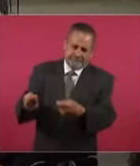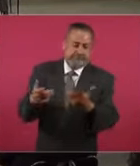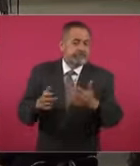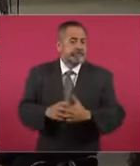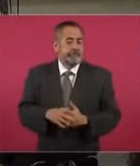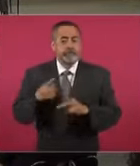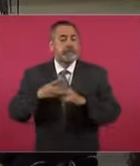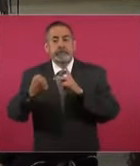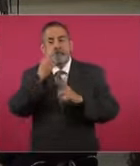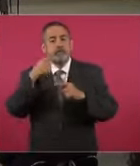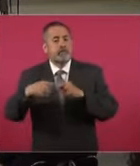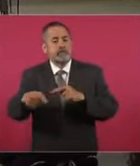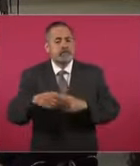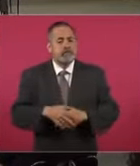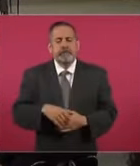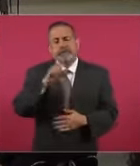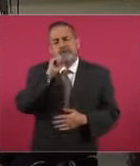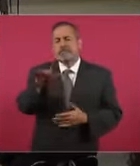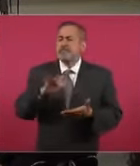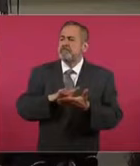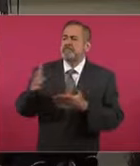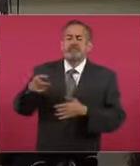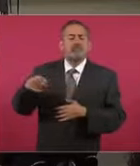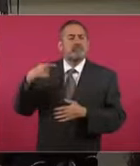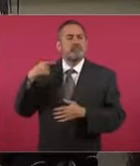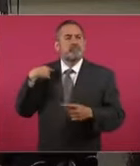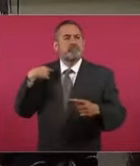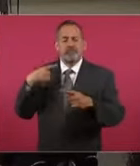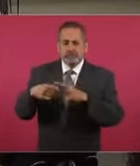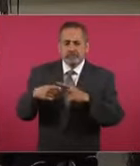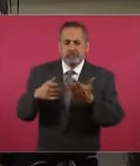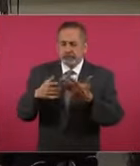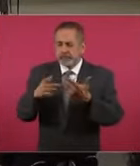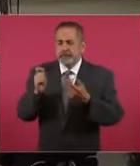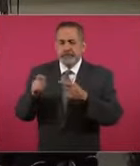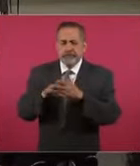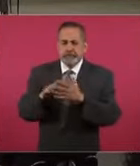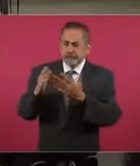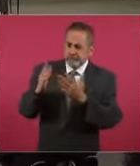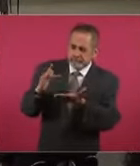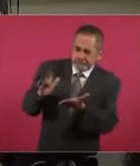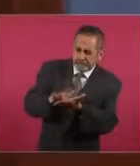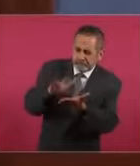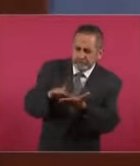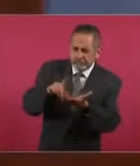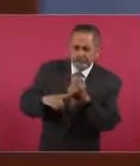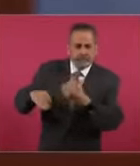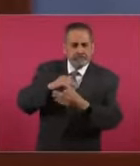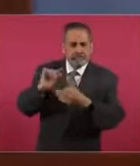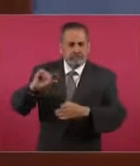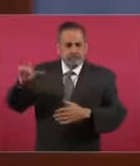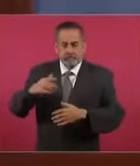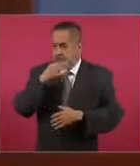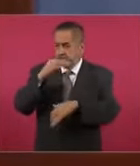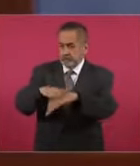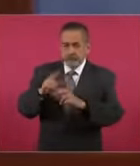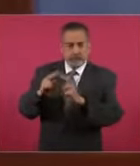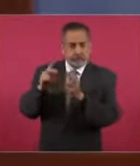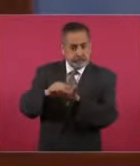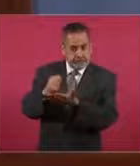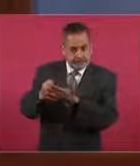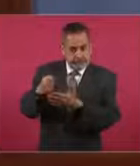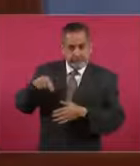agradecerle el apoyo a lo largo de toda la formación profesional y decirle que en Tamaulipas las